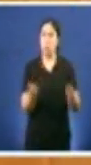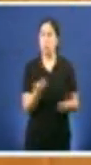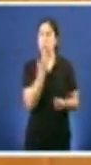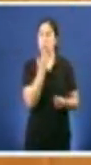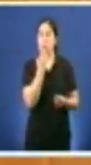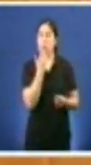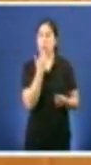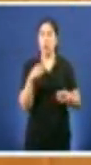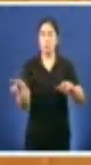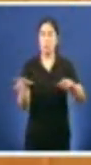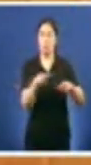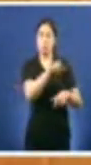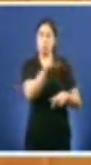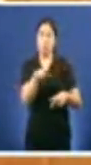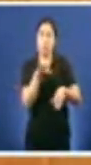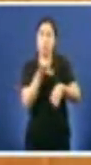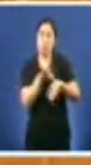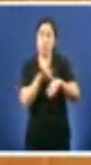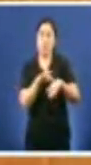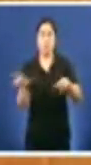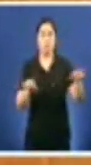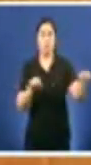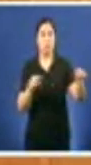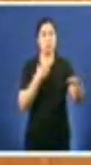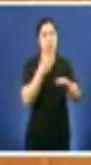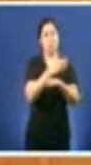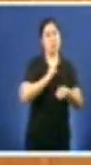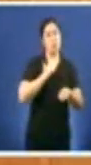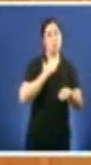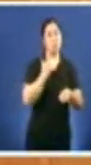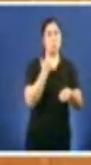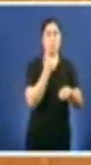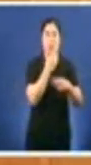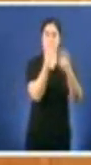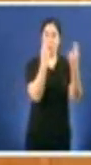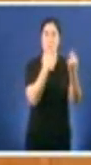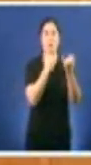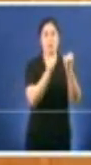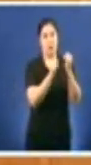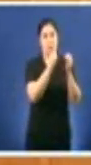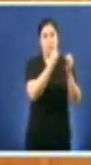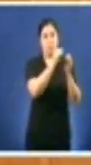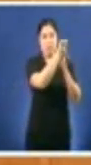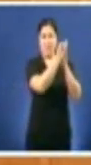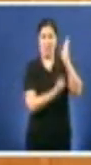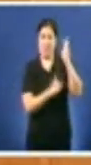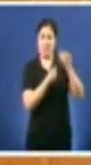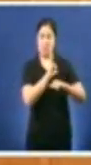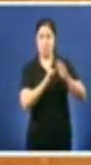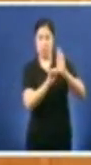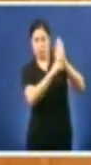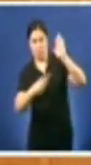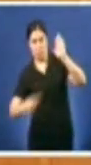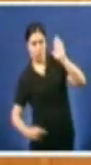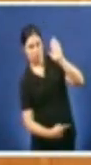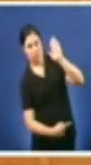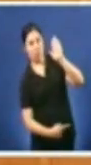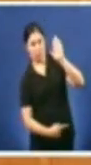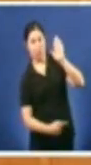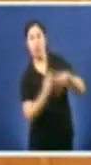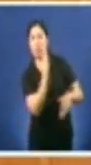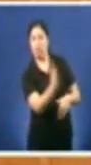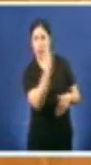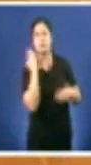ao paciente si se lle castiga ahora a empresa concertada faga o que faga non se lle castiga non ten ningún tipo de